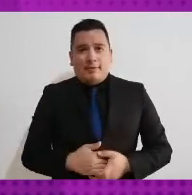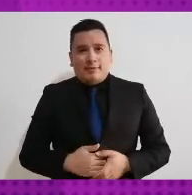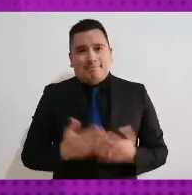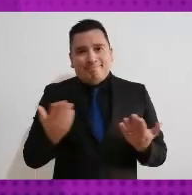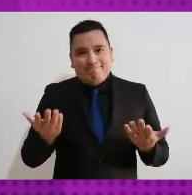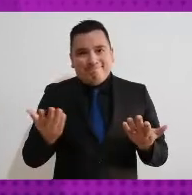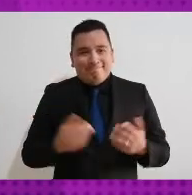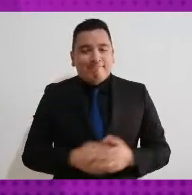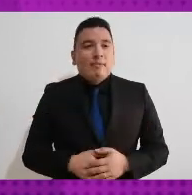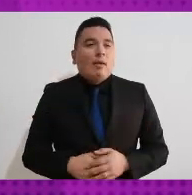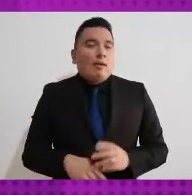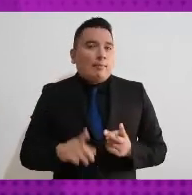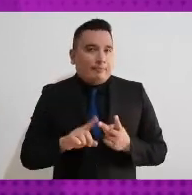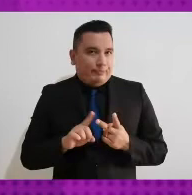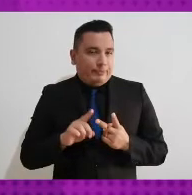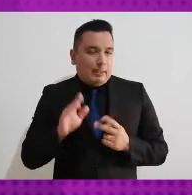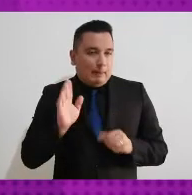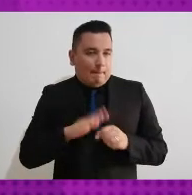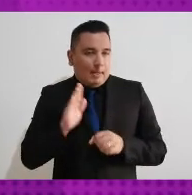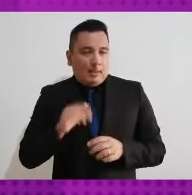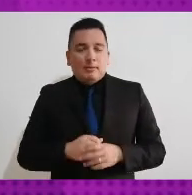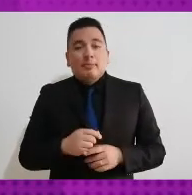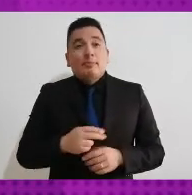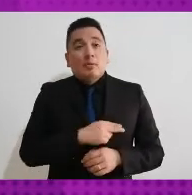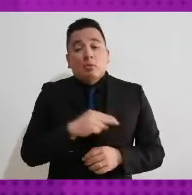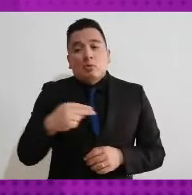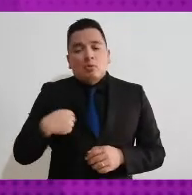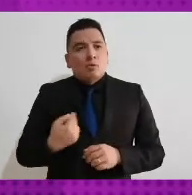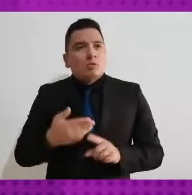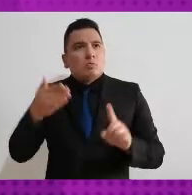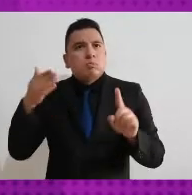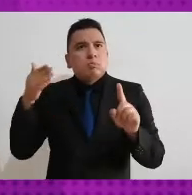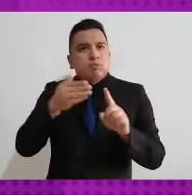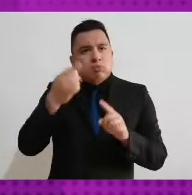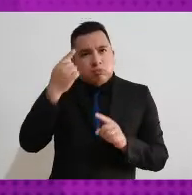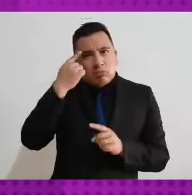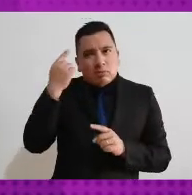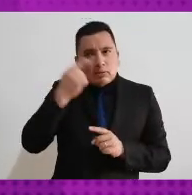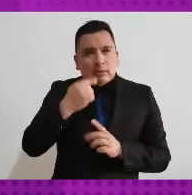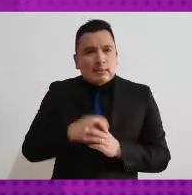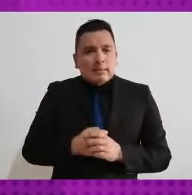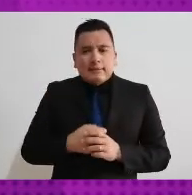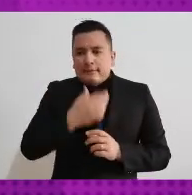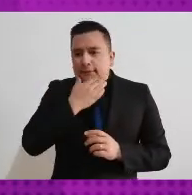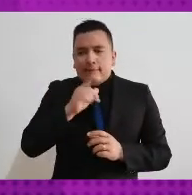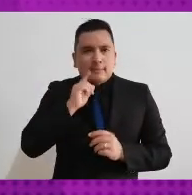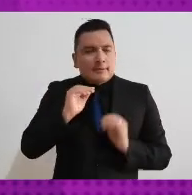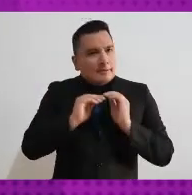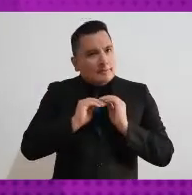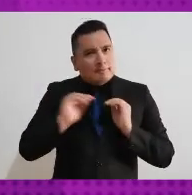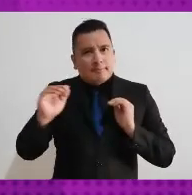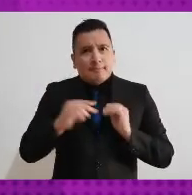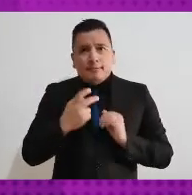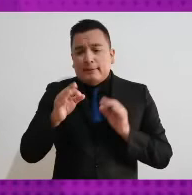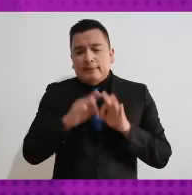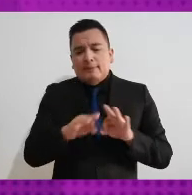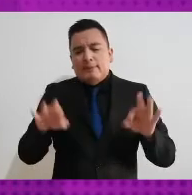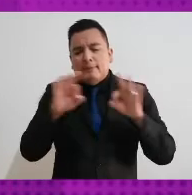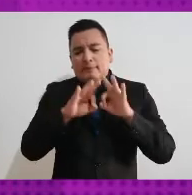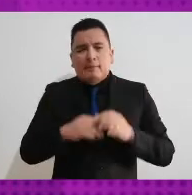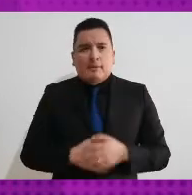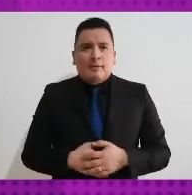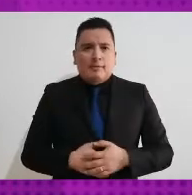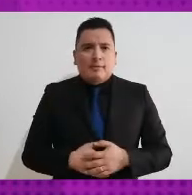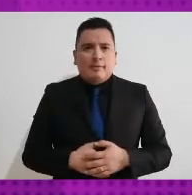las acciones afirmativas se focalizó y se garantizó el cumplimiento del principio de paridad de género. ¿Por qué para mí es